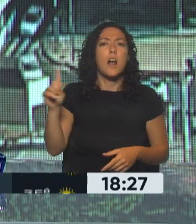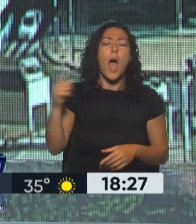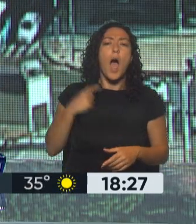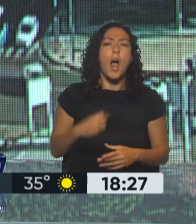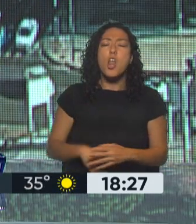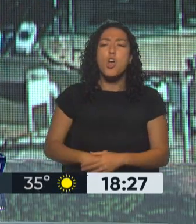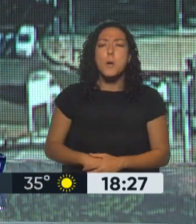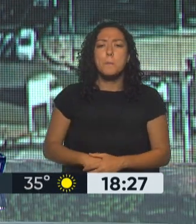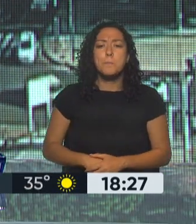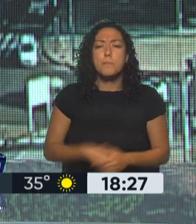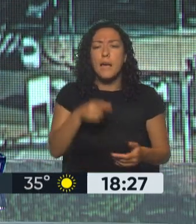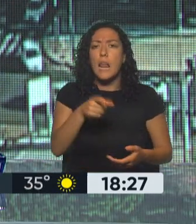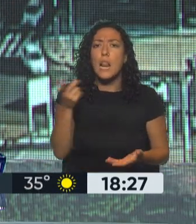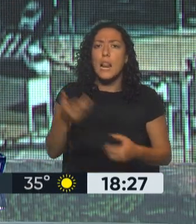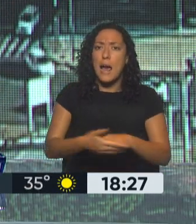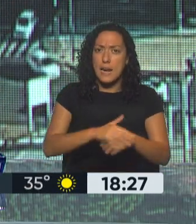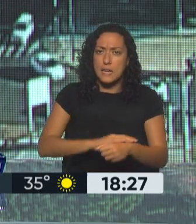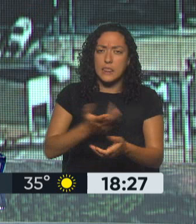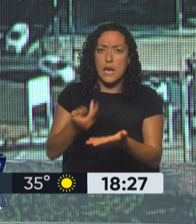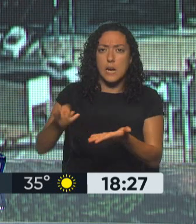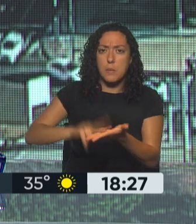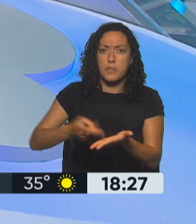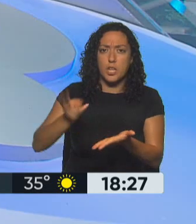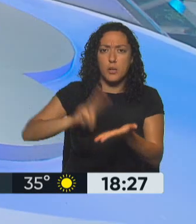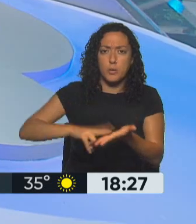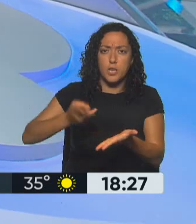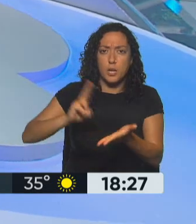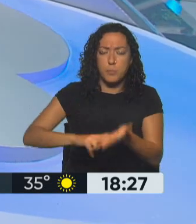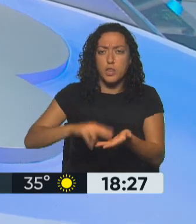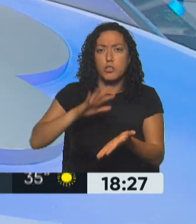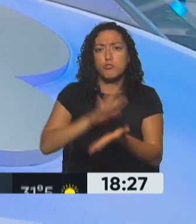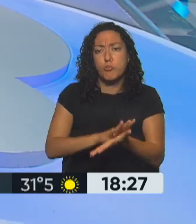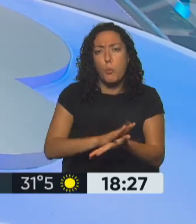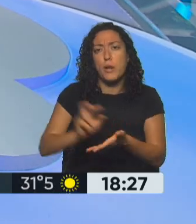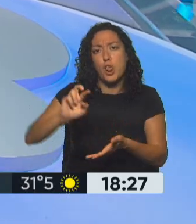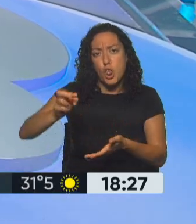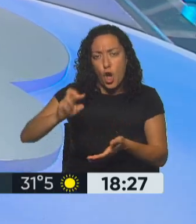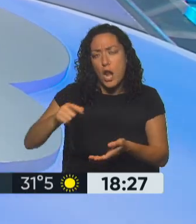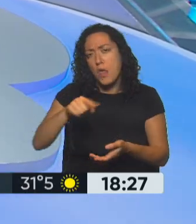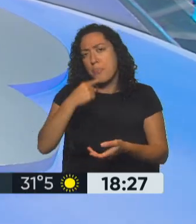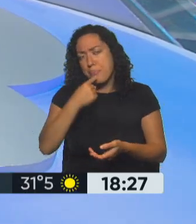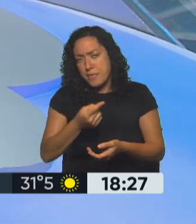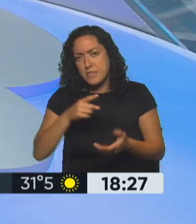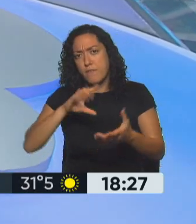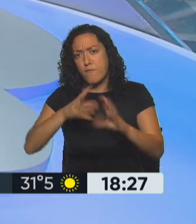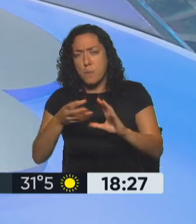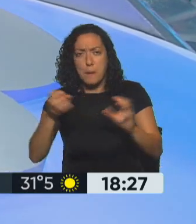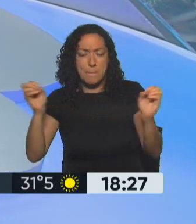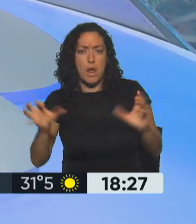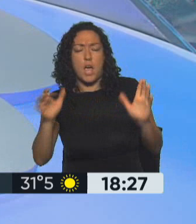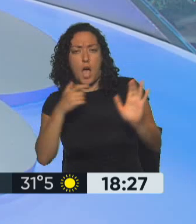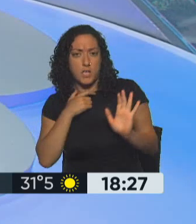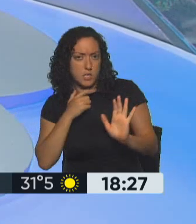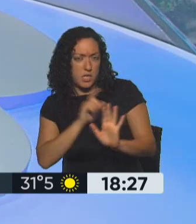lo que sí reiteró mucho que el tema, por ejemplo, habló del tema de la dolarización, dijo que no creía en esas fórmulas mágicas,